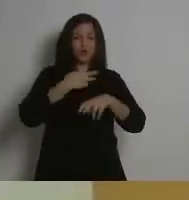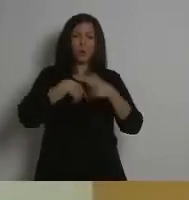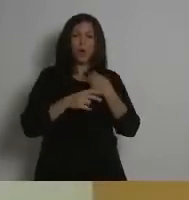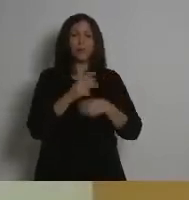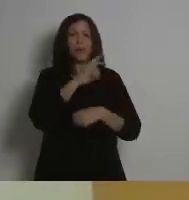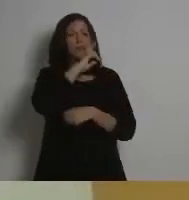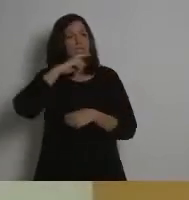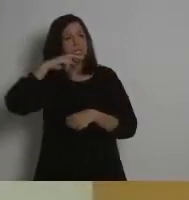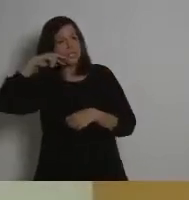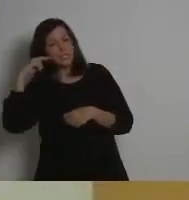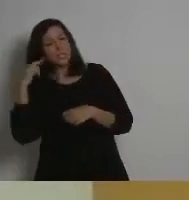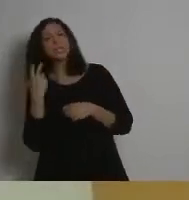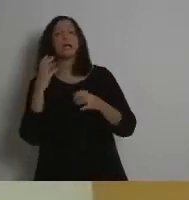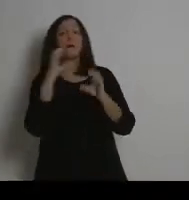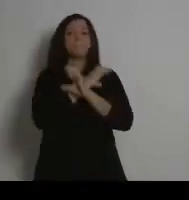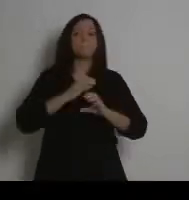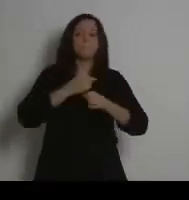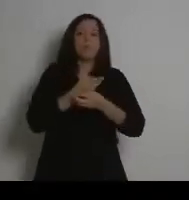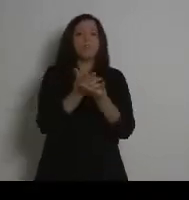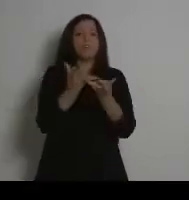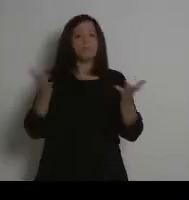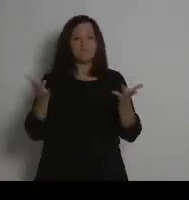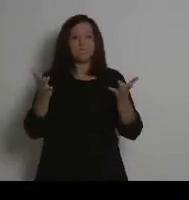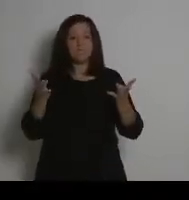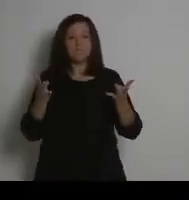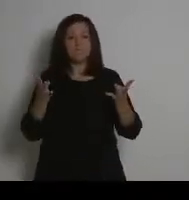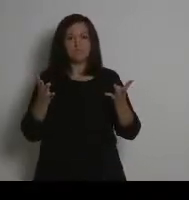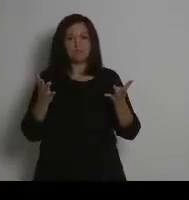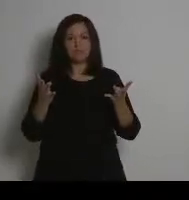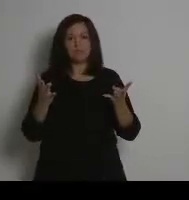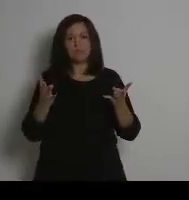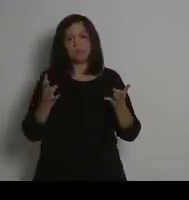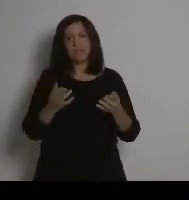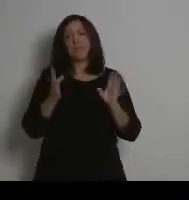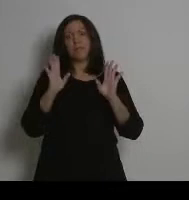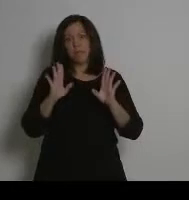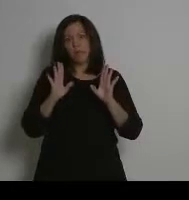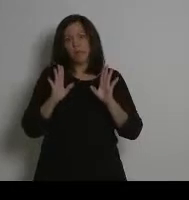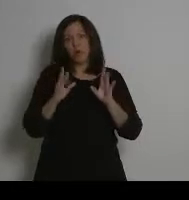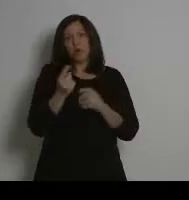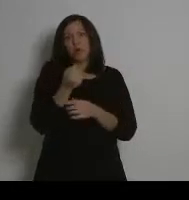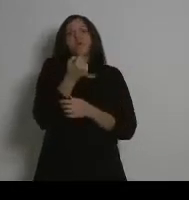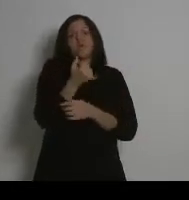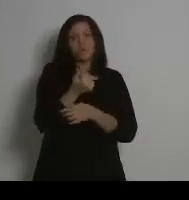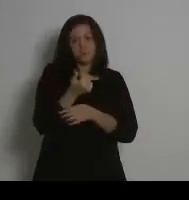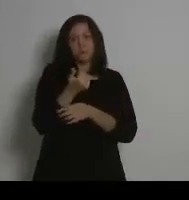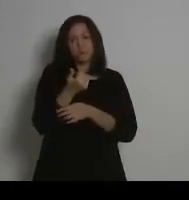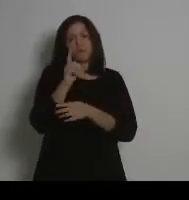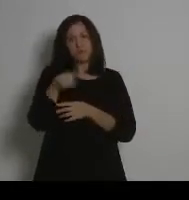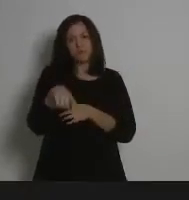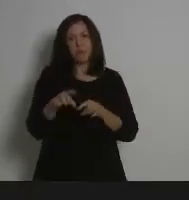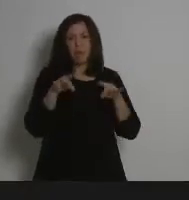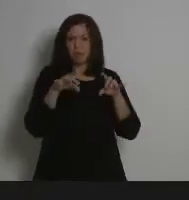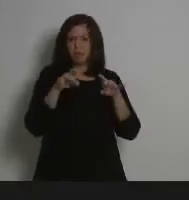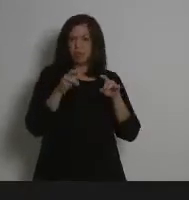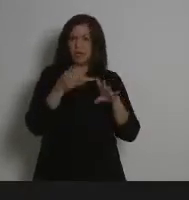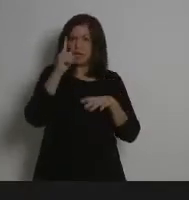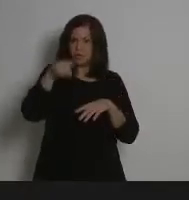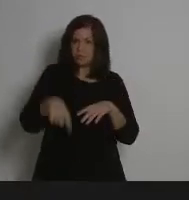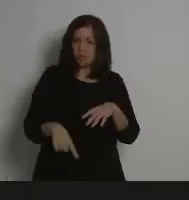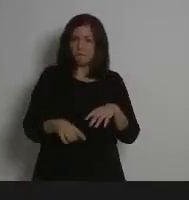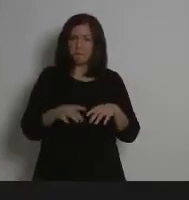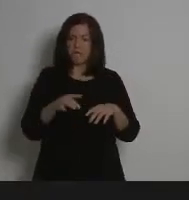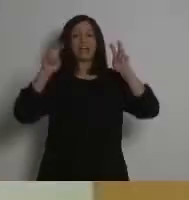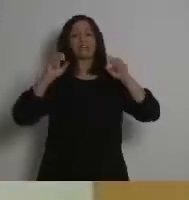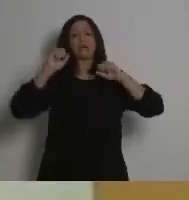recurso no renovable, es un ecosistema complejo y rico en biodiversidad, un bien preciado y escaso, muy frágil y